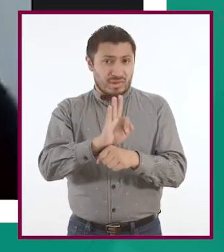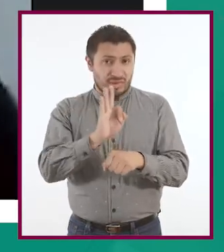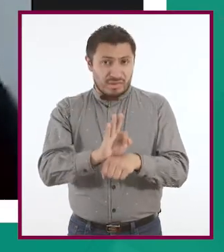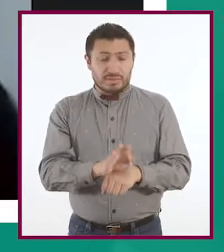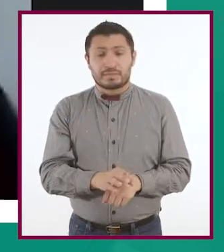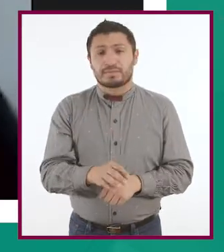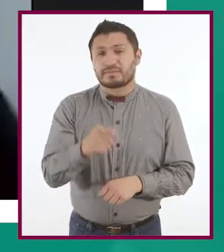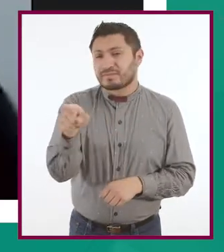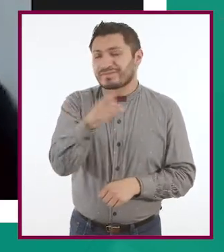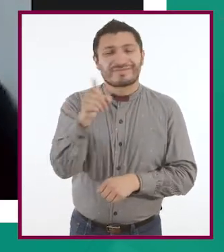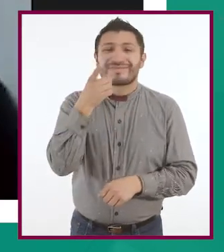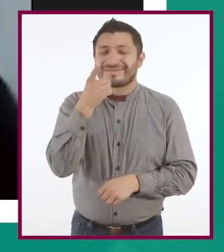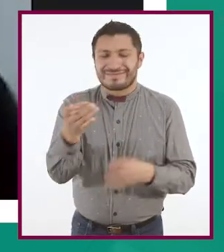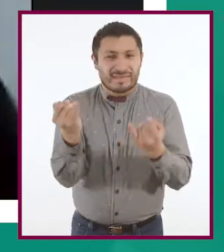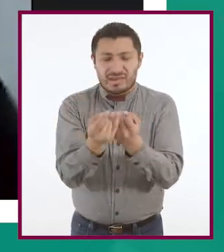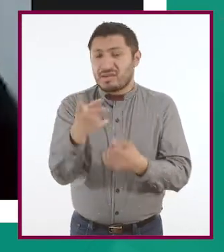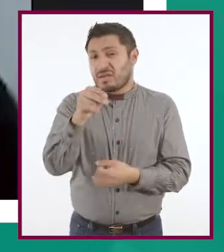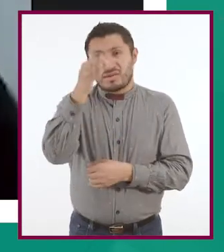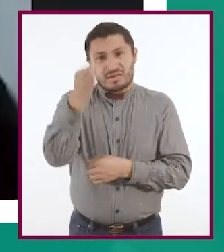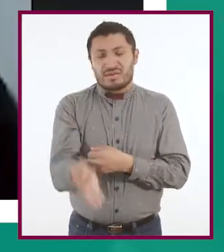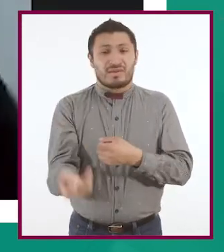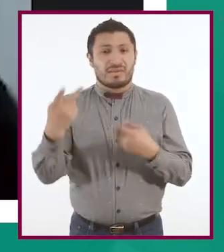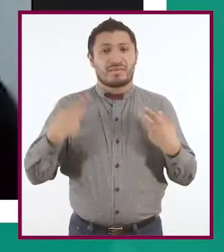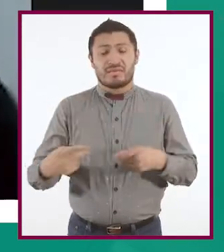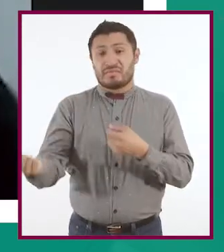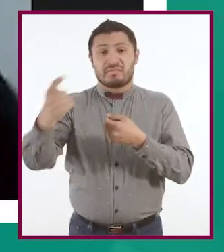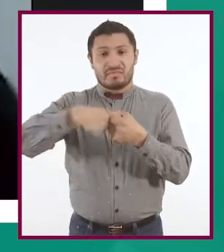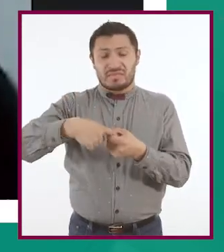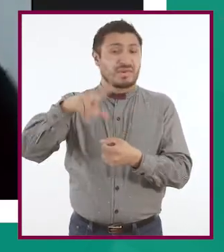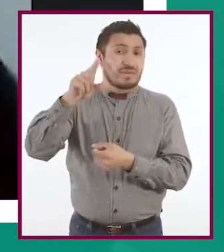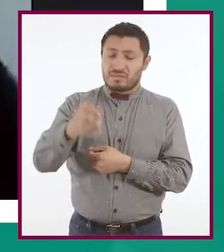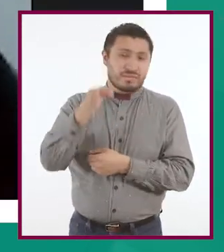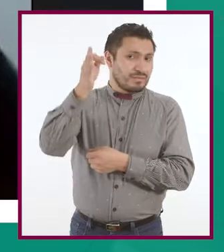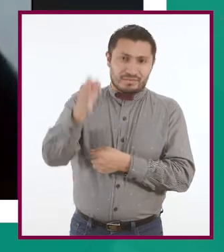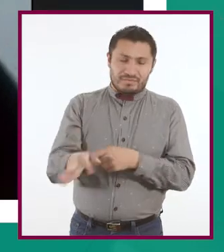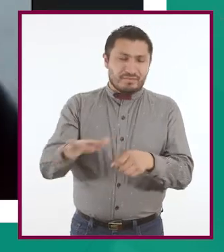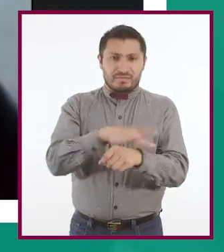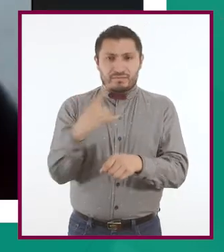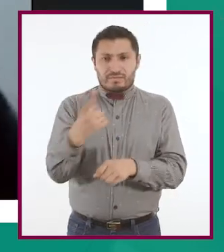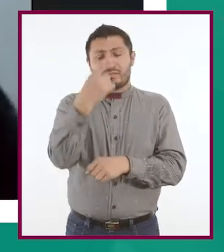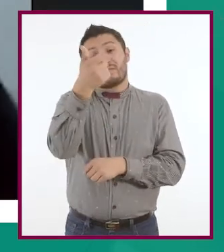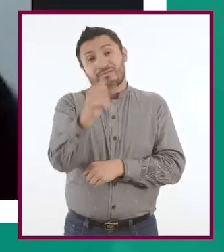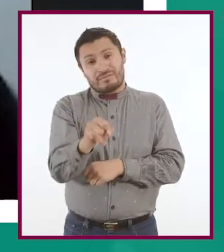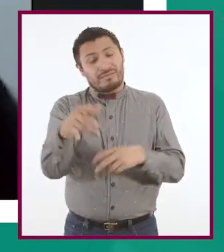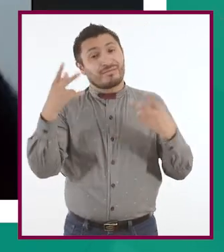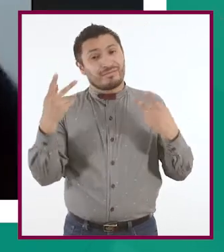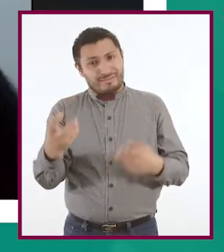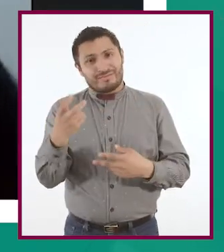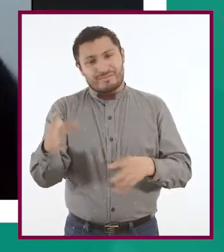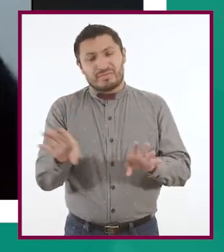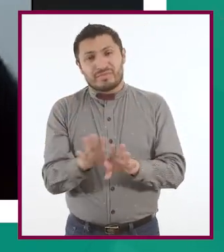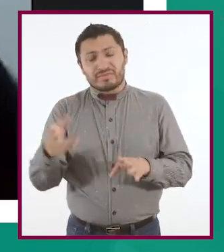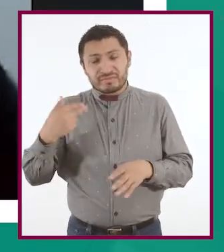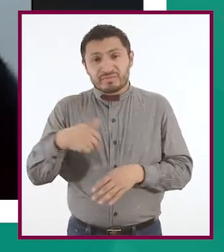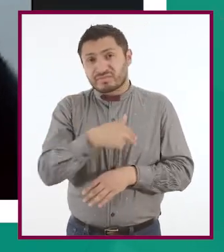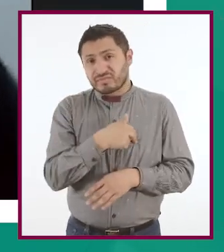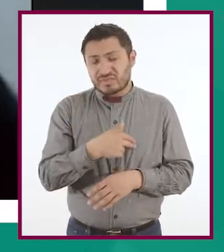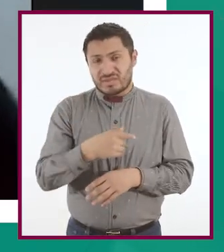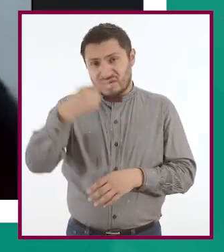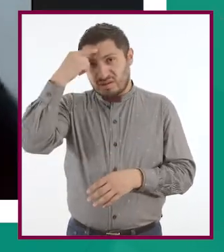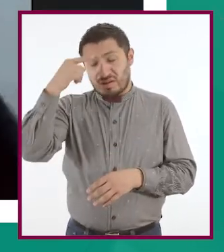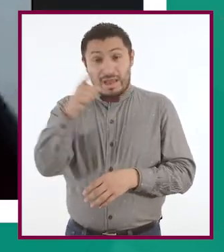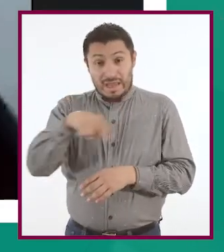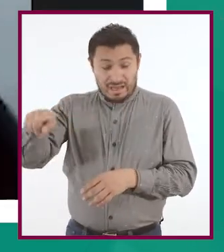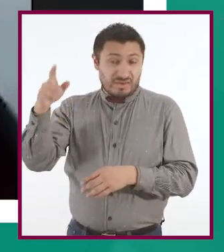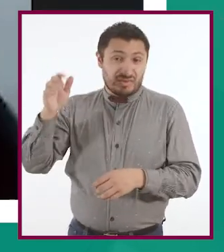no aceptando las solicitudes de personas que no conocemos, porque generalmente desde ahí se agarran las personas, no para hacer el